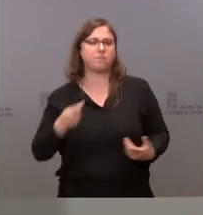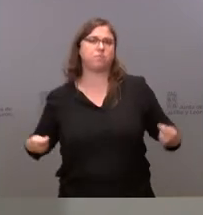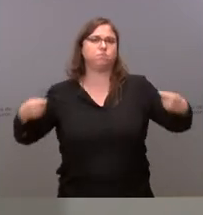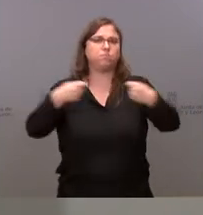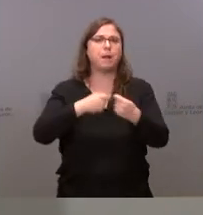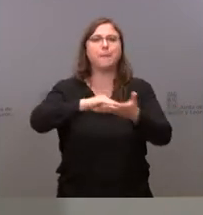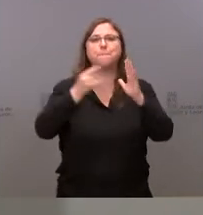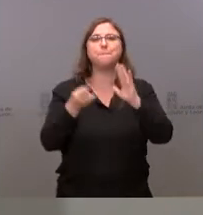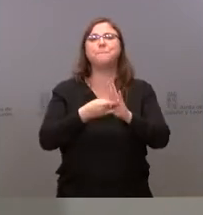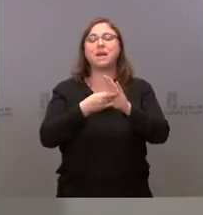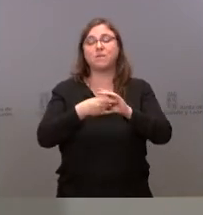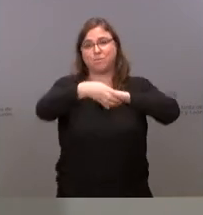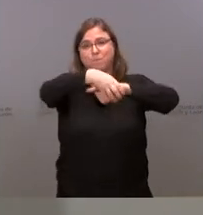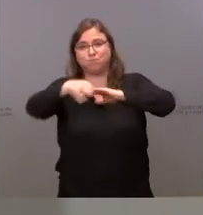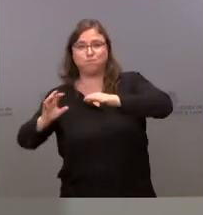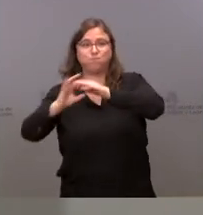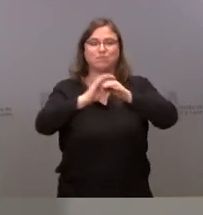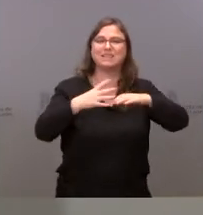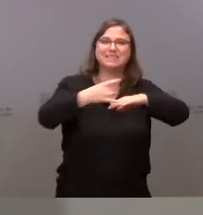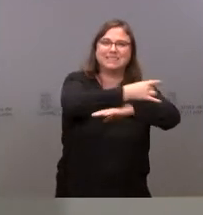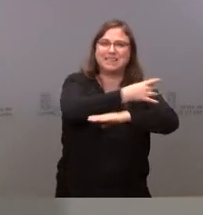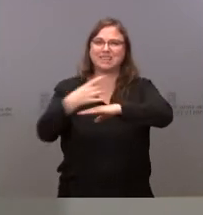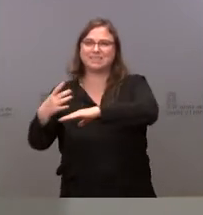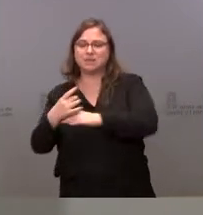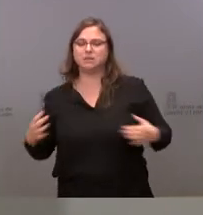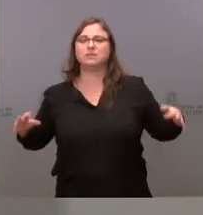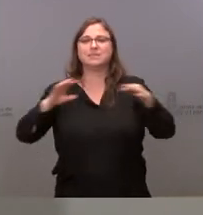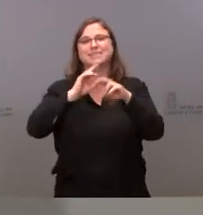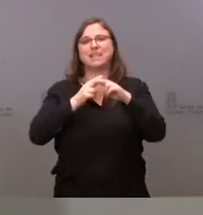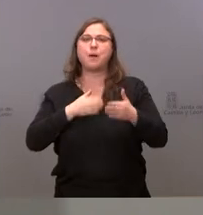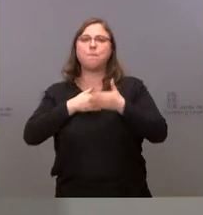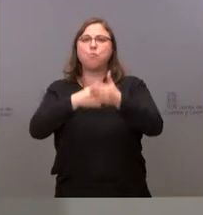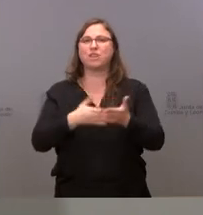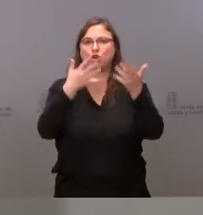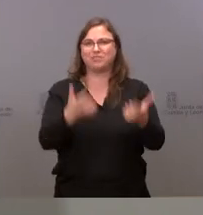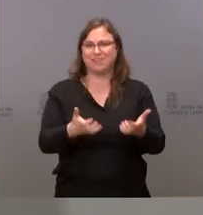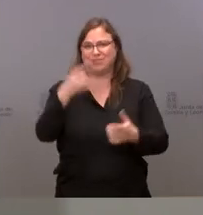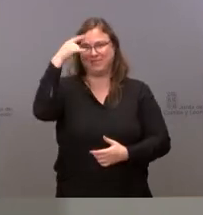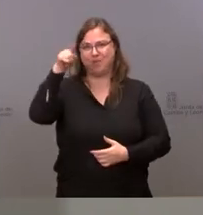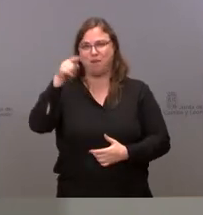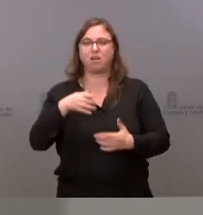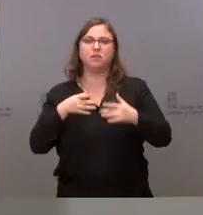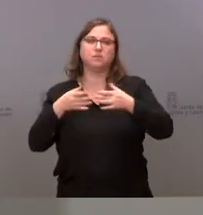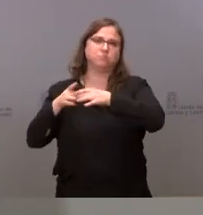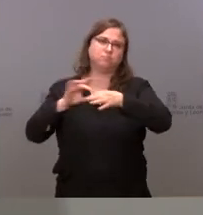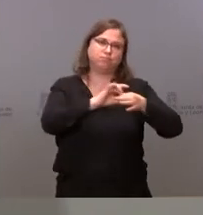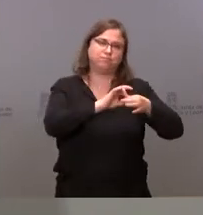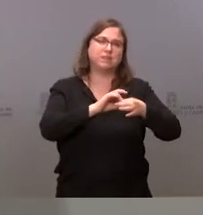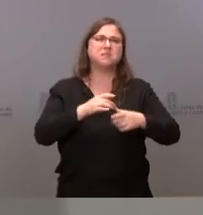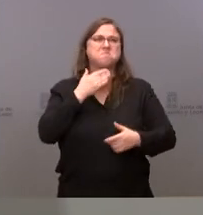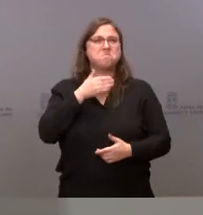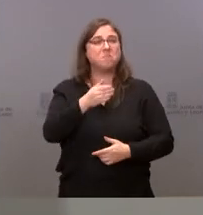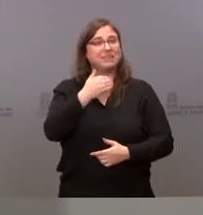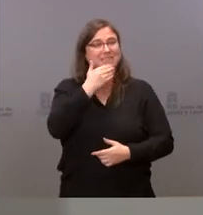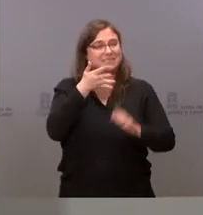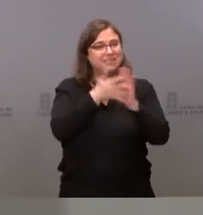la plataforma intermodal ferroviaria El Puerto Seco de Salamanca. Estamos hablando de una cantidad muy importante, más de 9